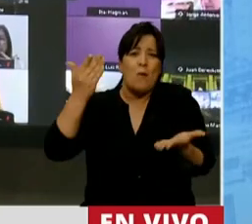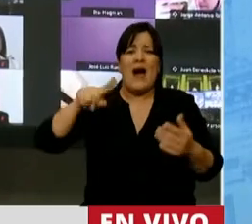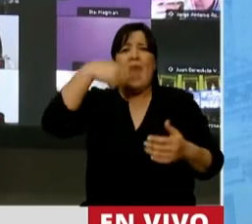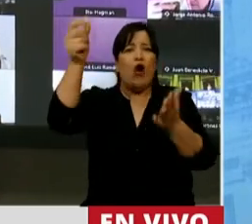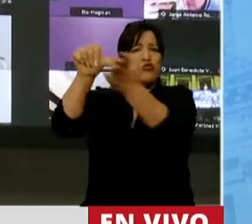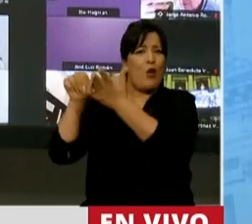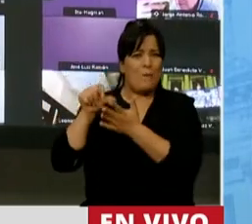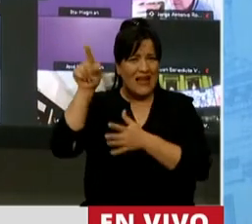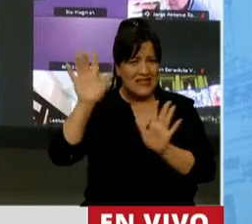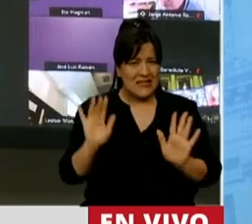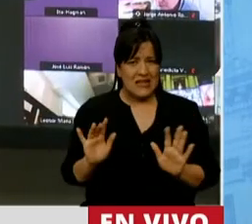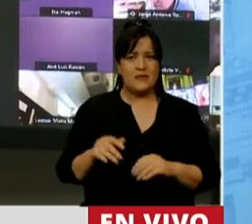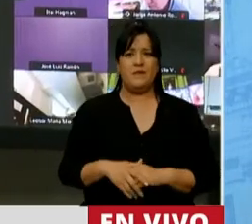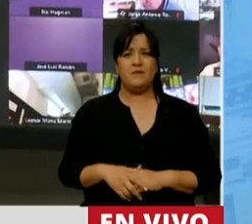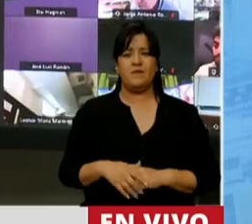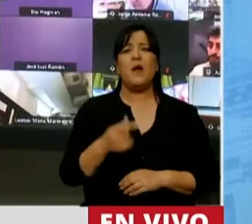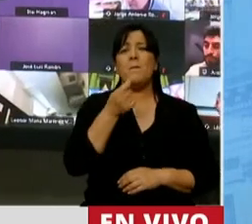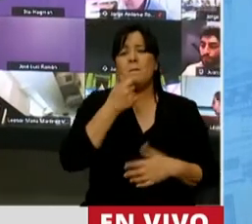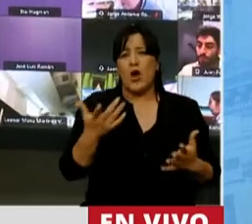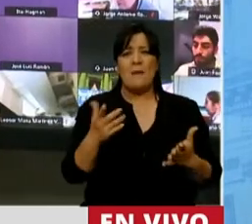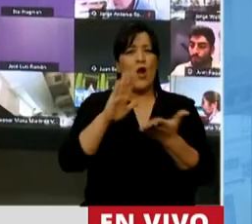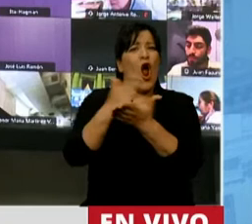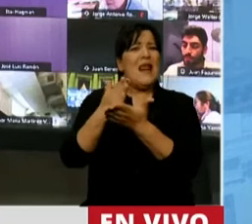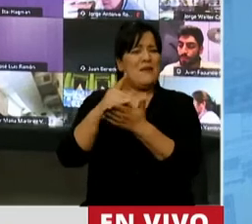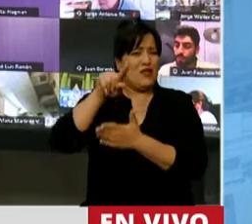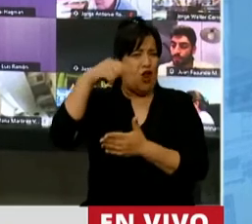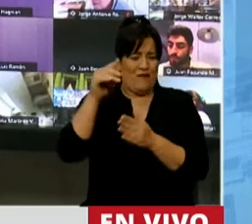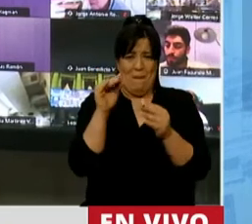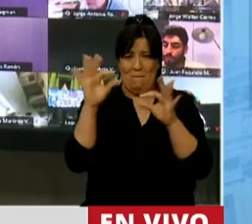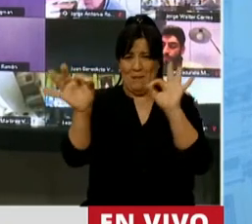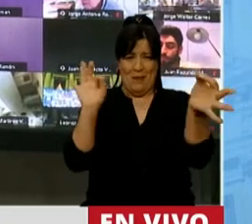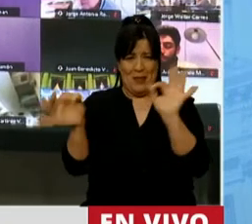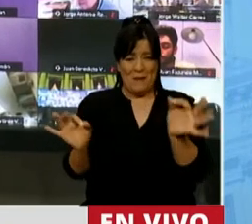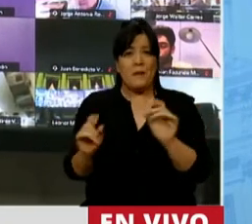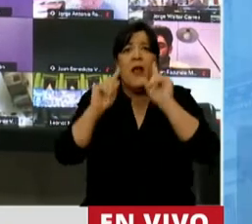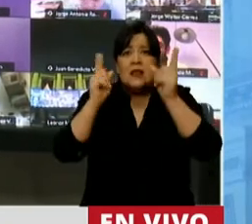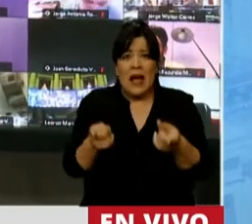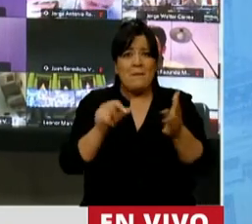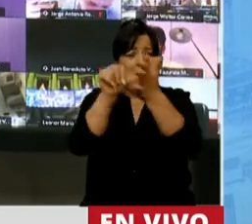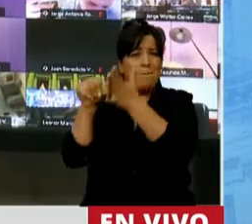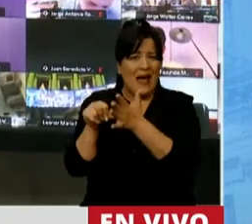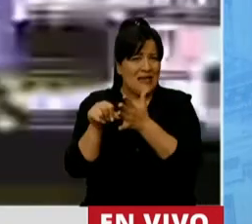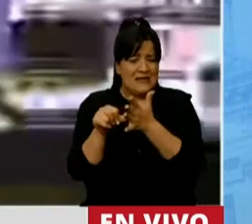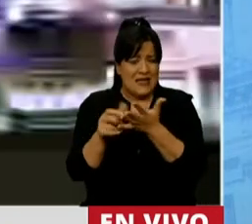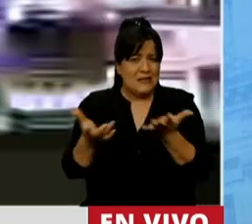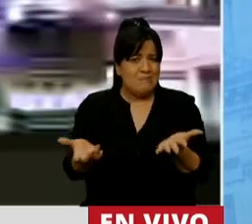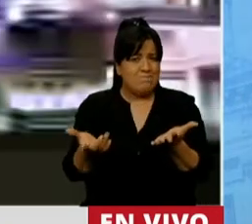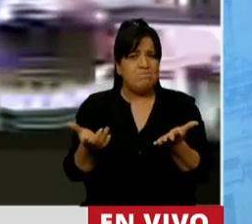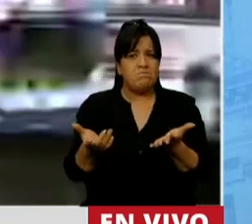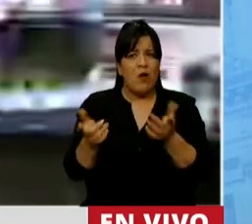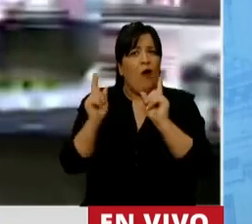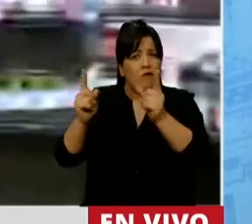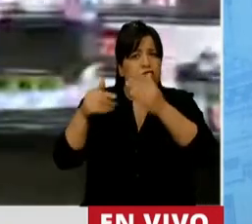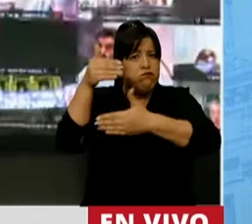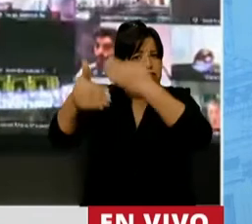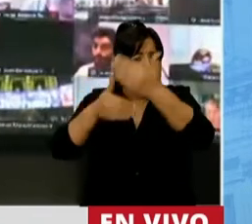países limítrofes a nosotros, los mismos ni siquiera dejaron de